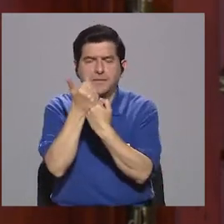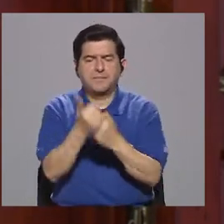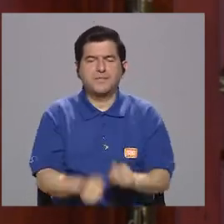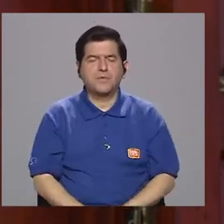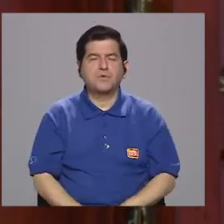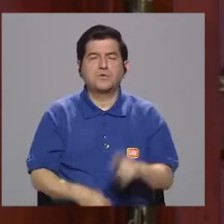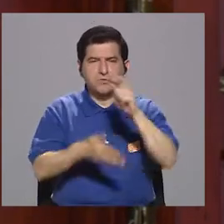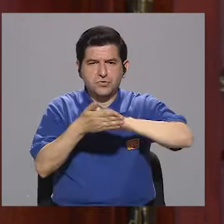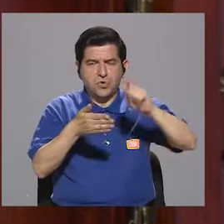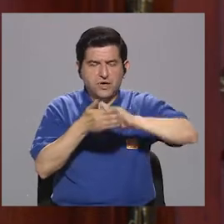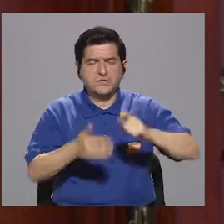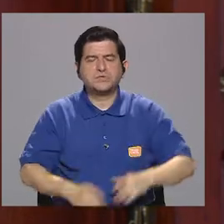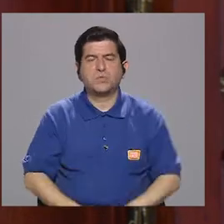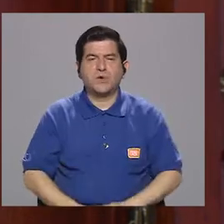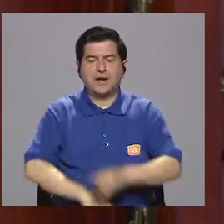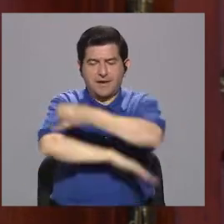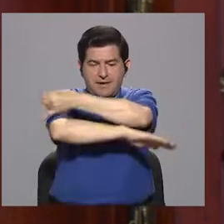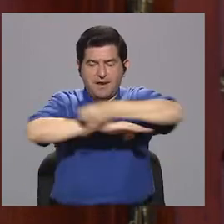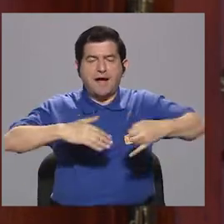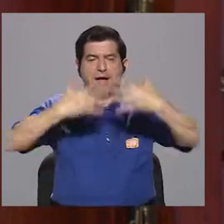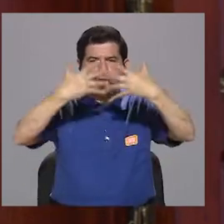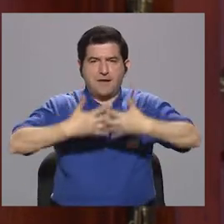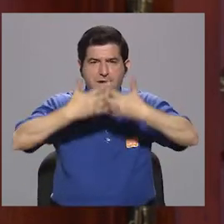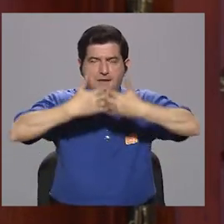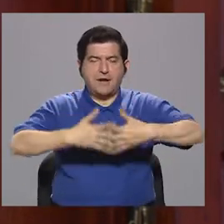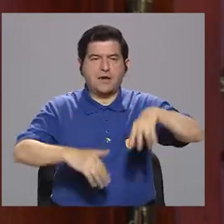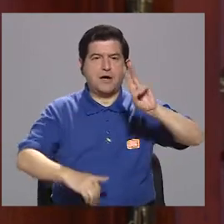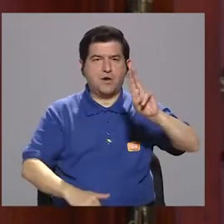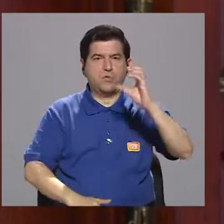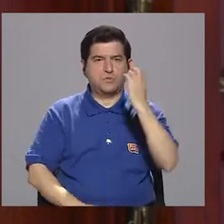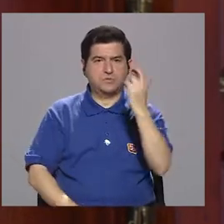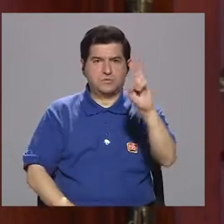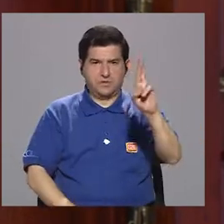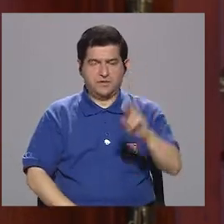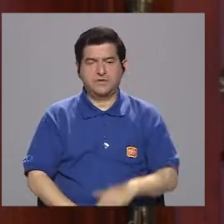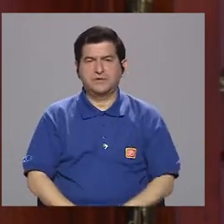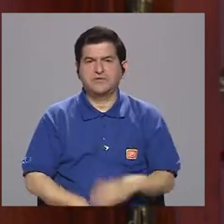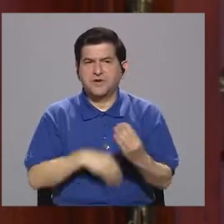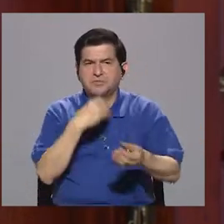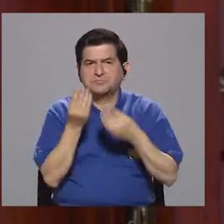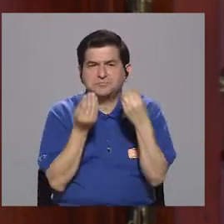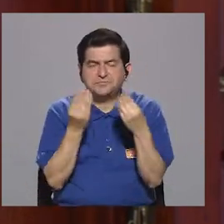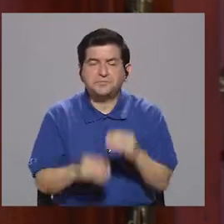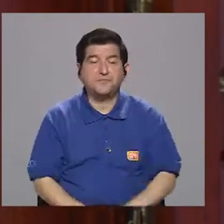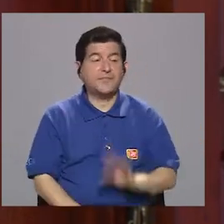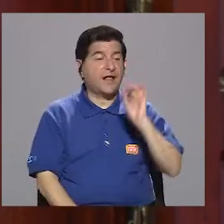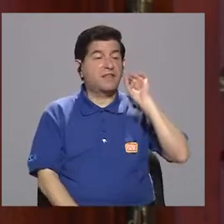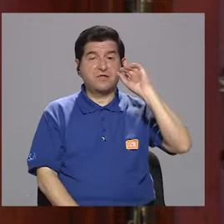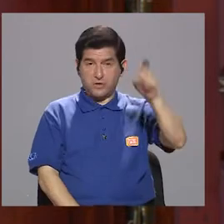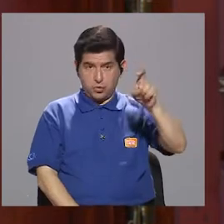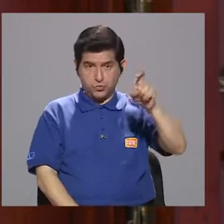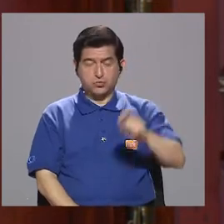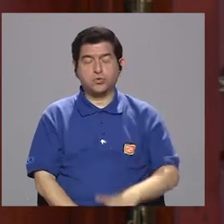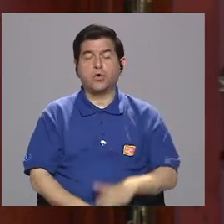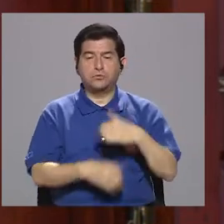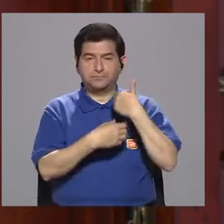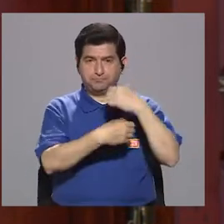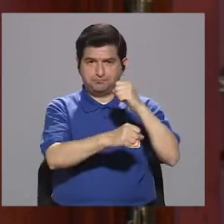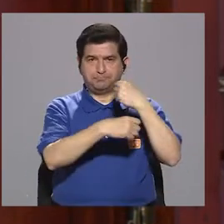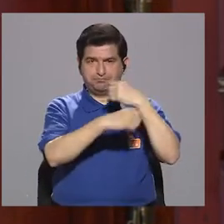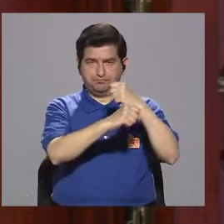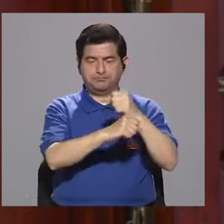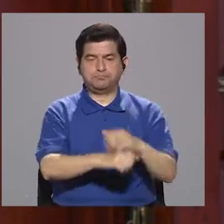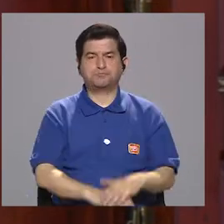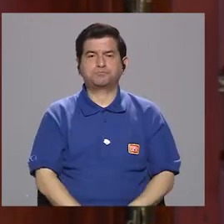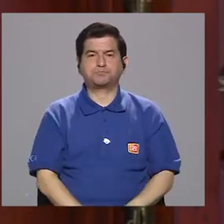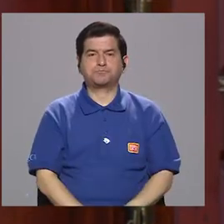de la Escuela de Ingeniería Industrial de la Universidad de Costa Rica de hacer un diagnóstico de la municipalidad